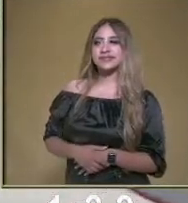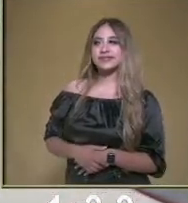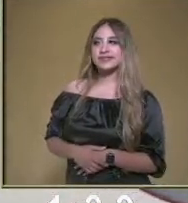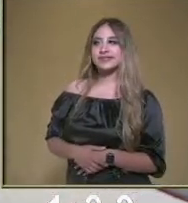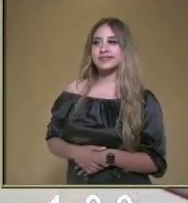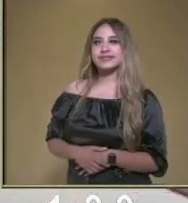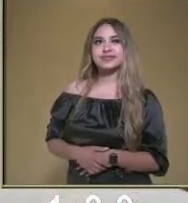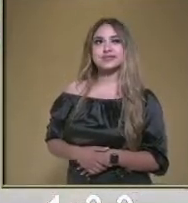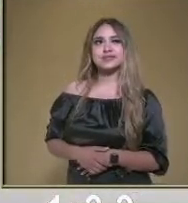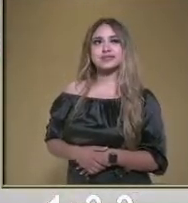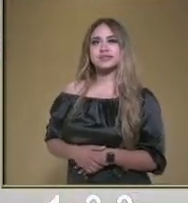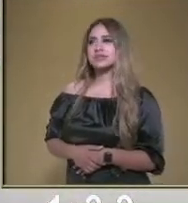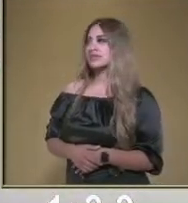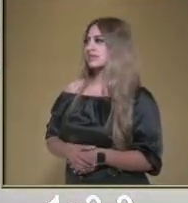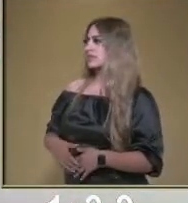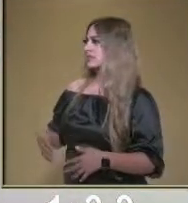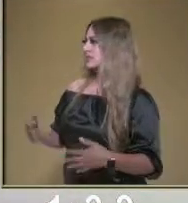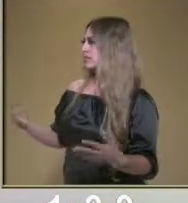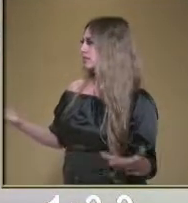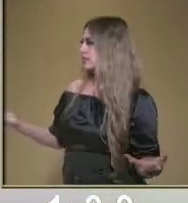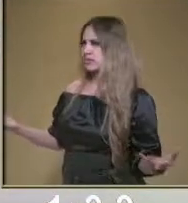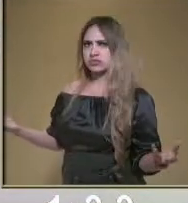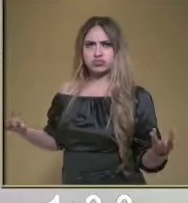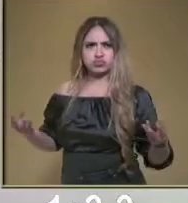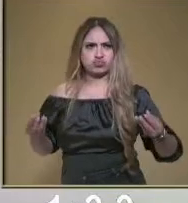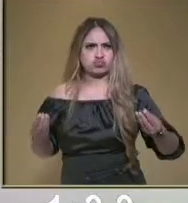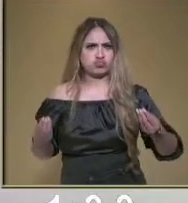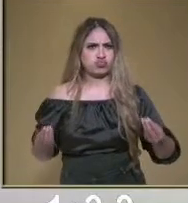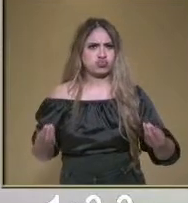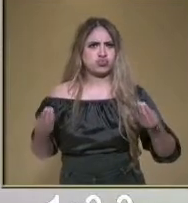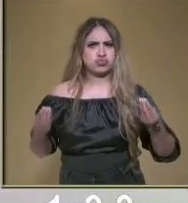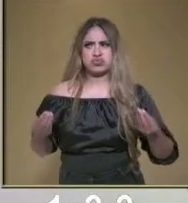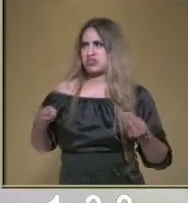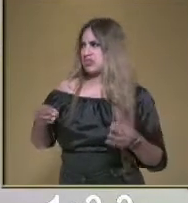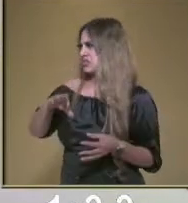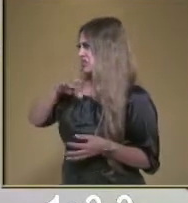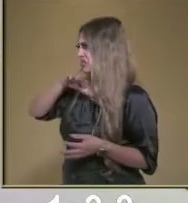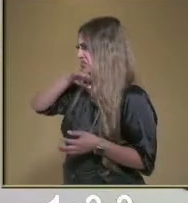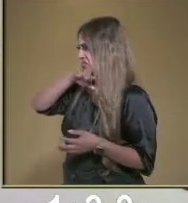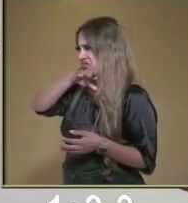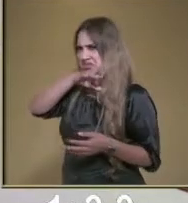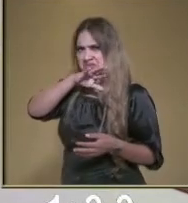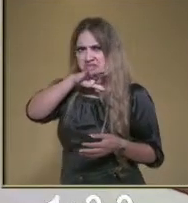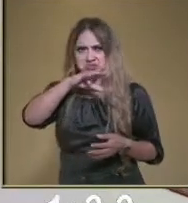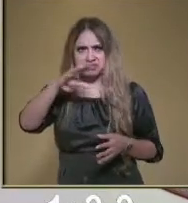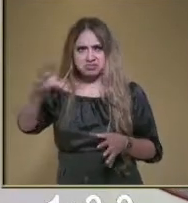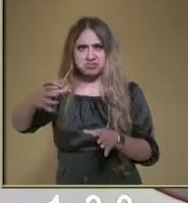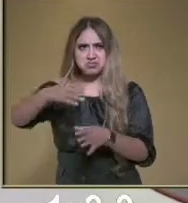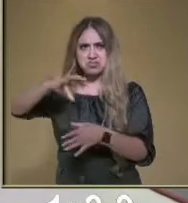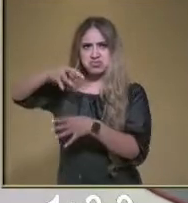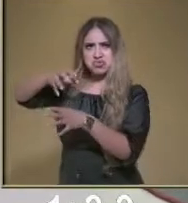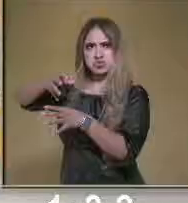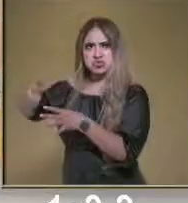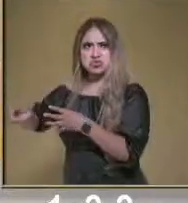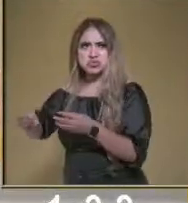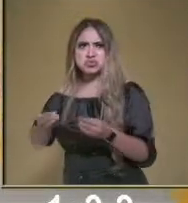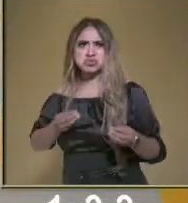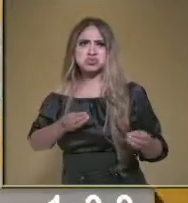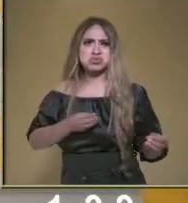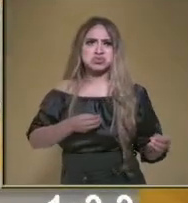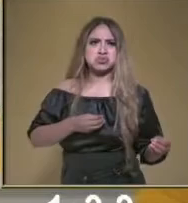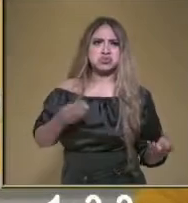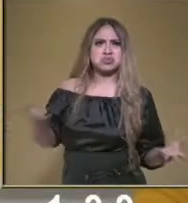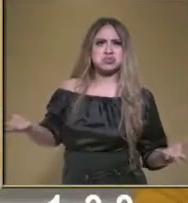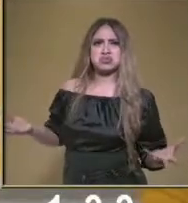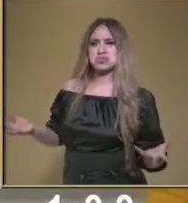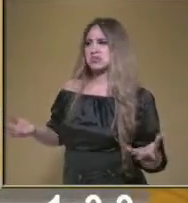Pero, ¿por qué tanto mugrero aquí? Papeles por aquí, botes por acá, residuos